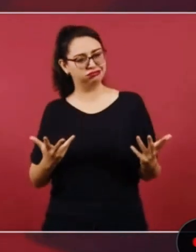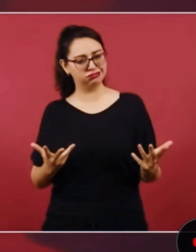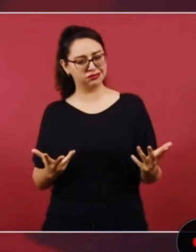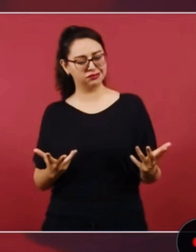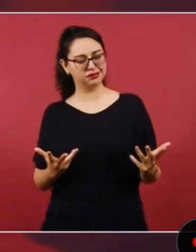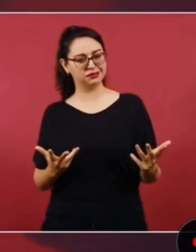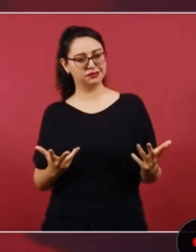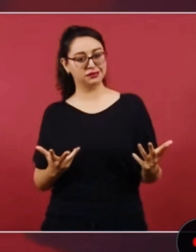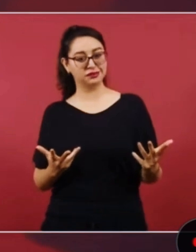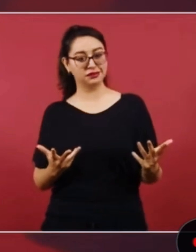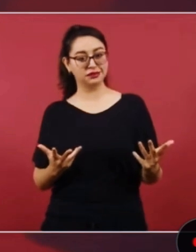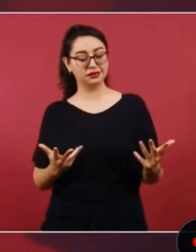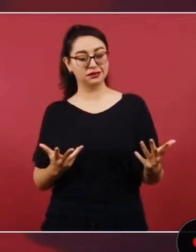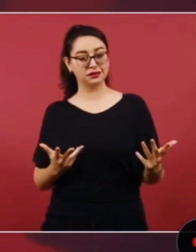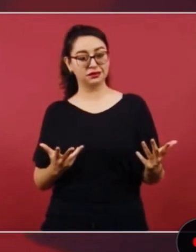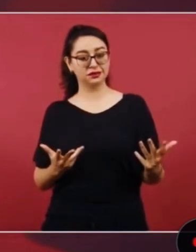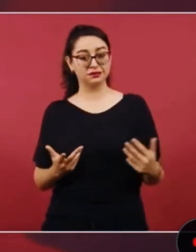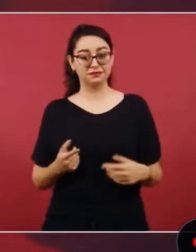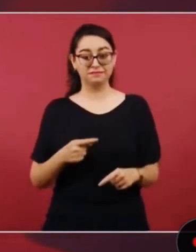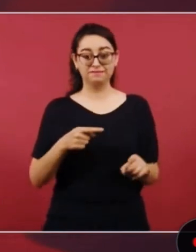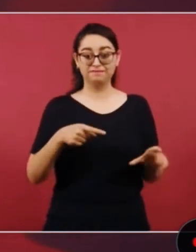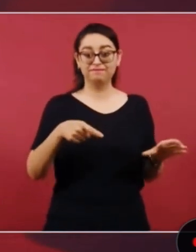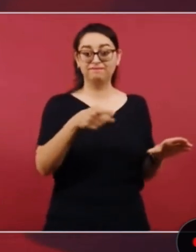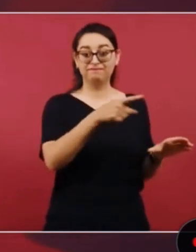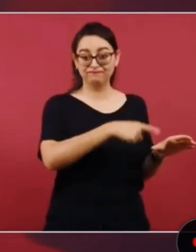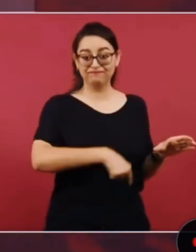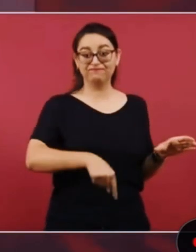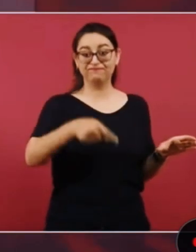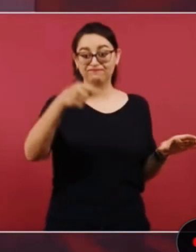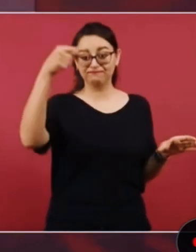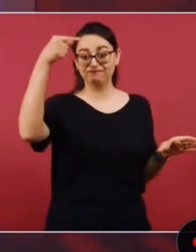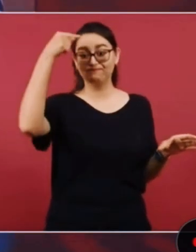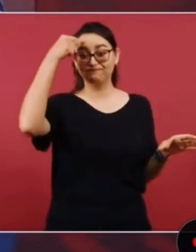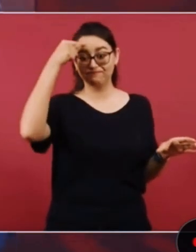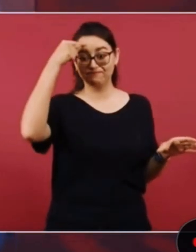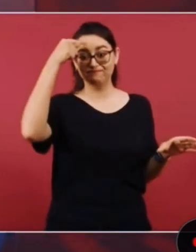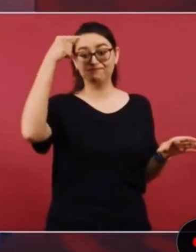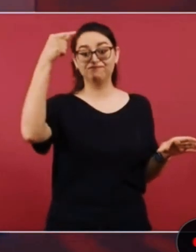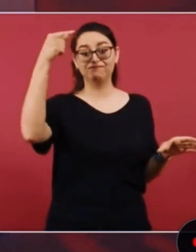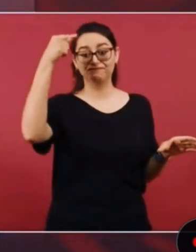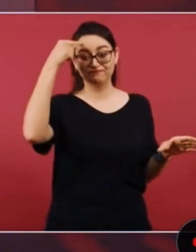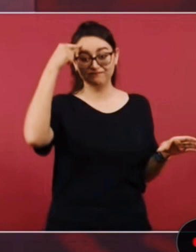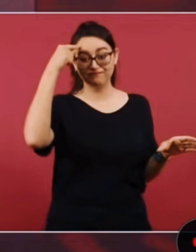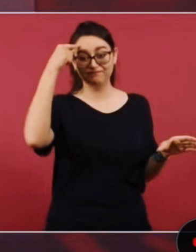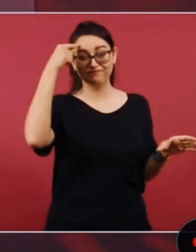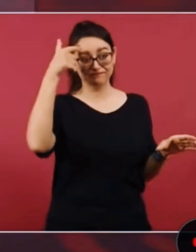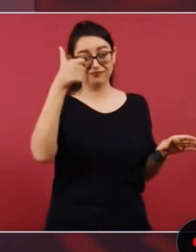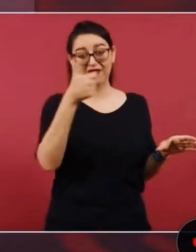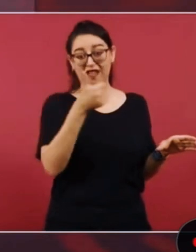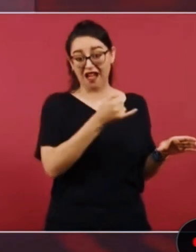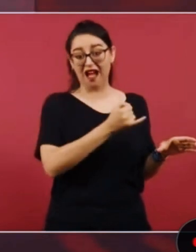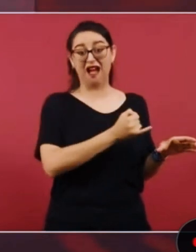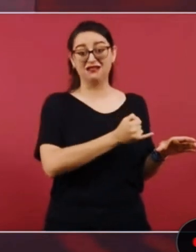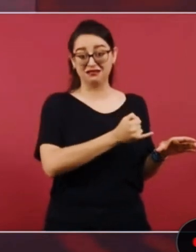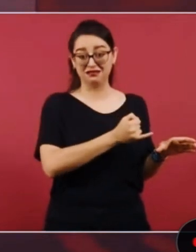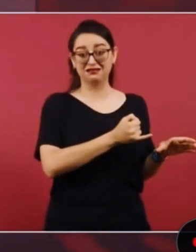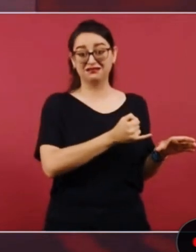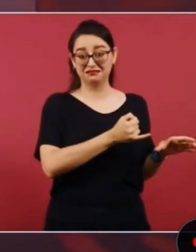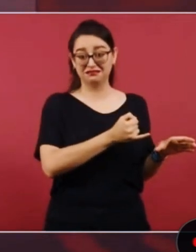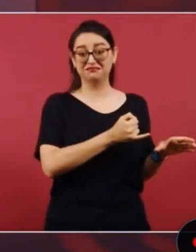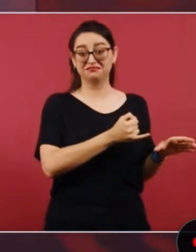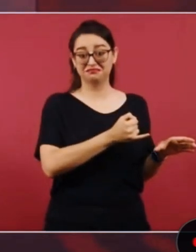entonces ese pensamiento pues caló profundo